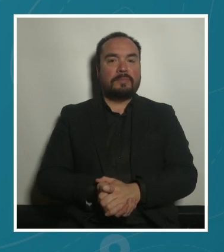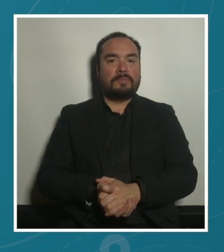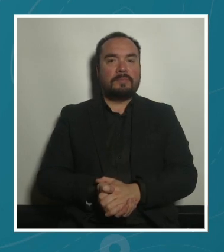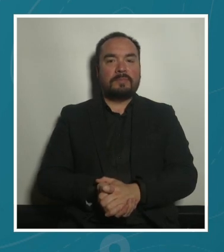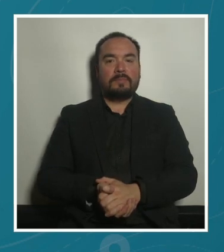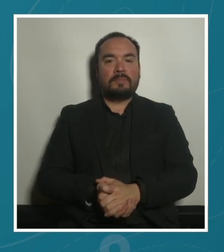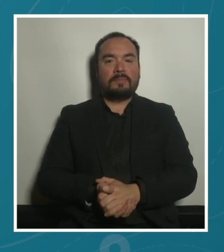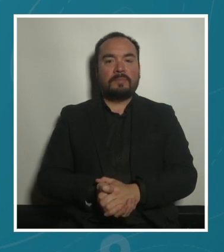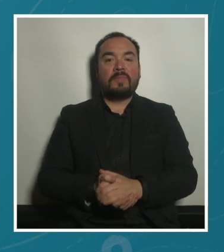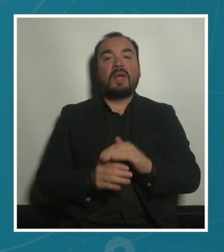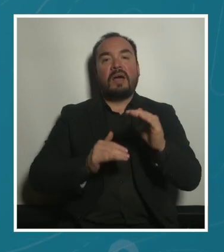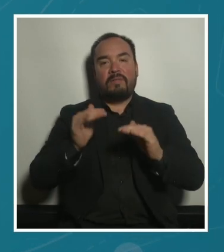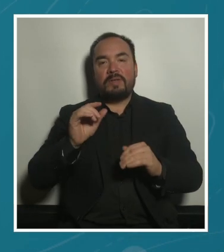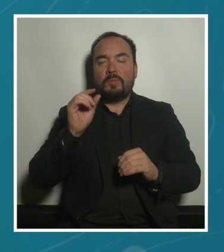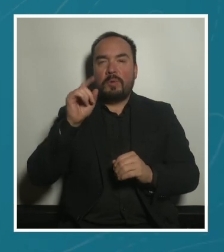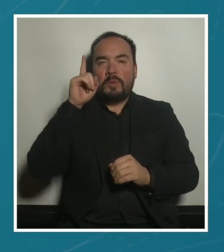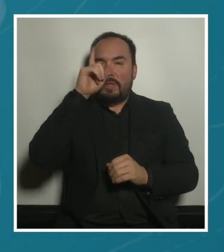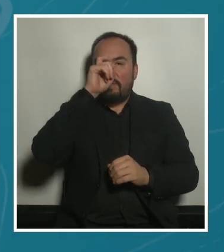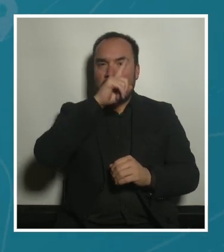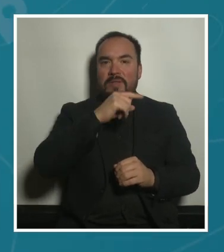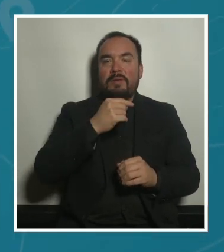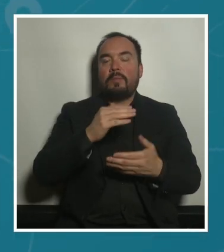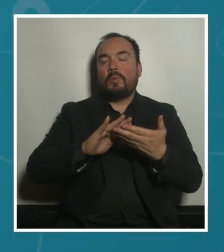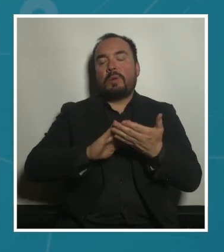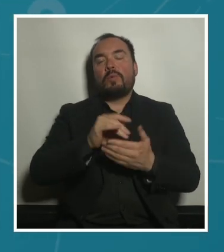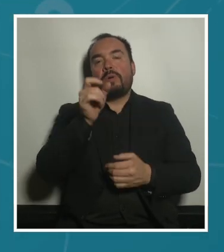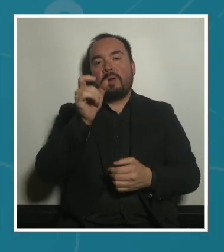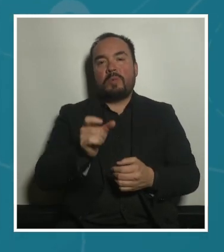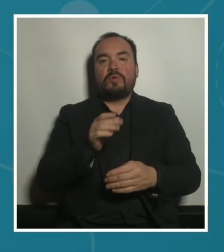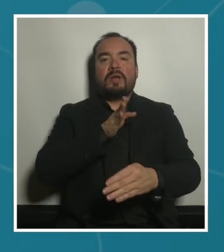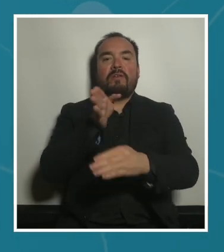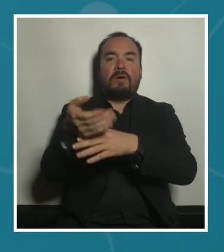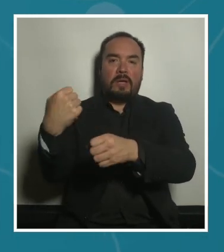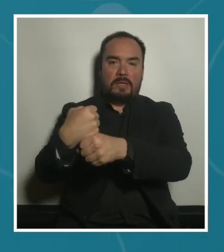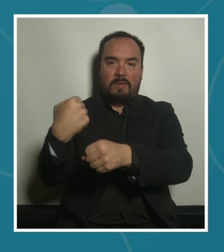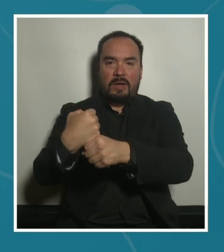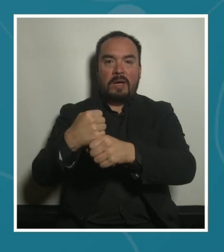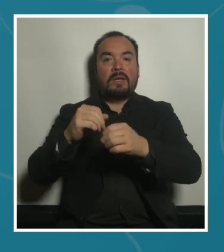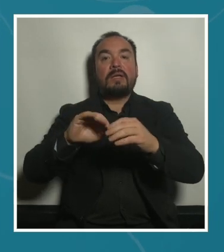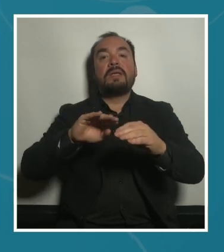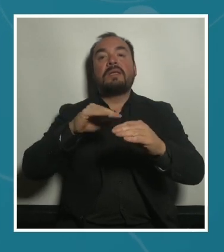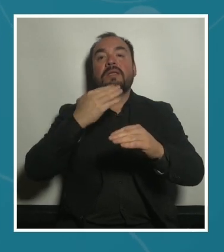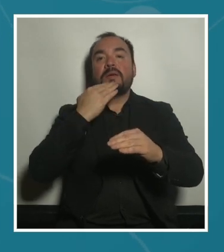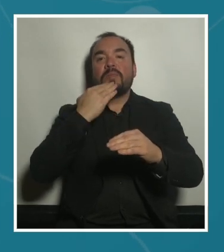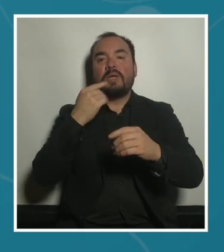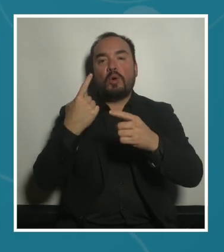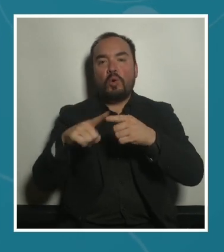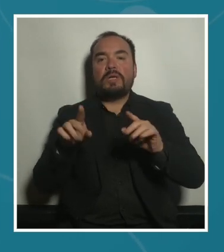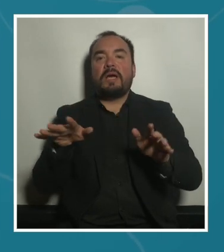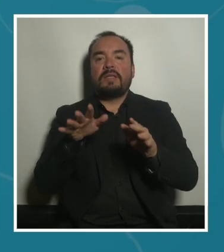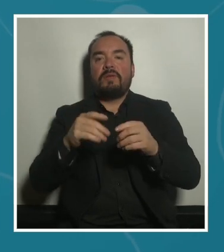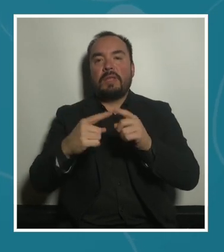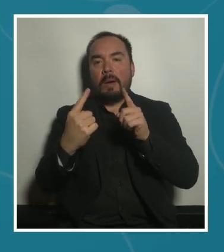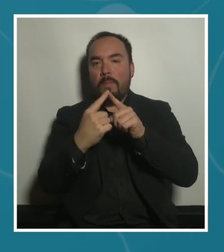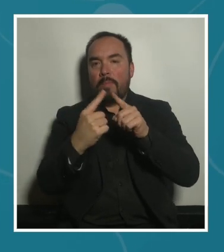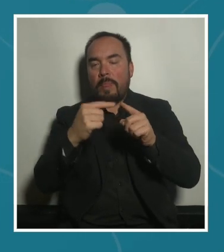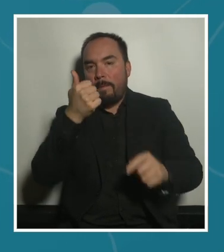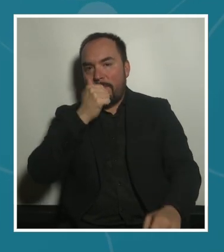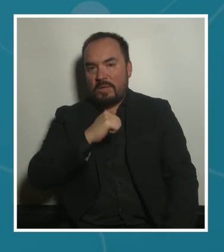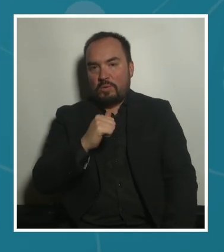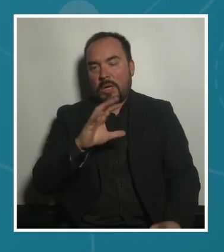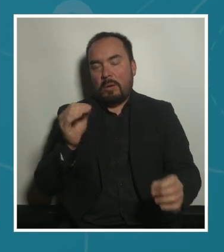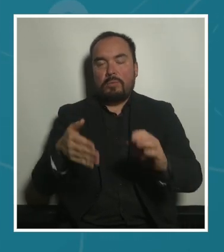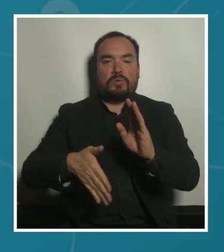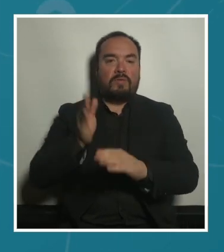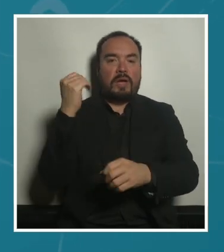complejiza un poco más cuando es una persona que aparte del trabajo remunerado tiene alguna actividad personal entonces tiene que ir a trabajar pero